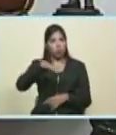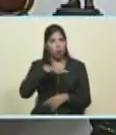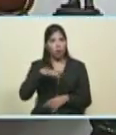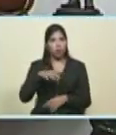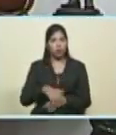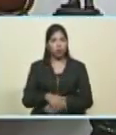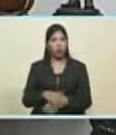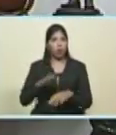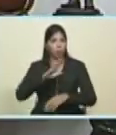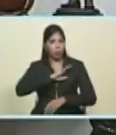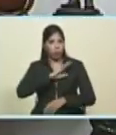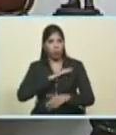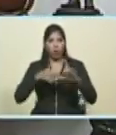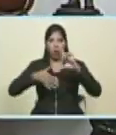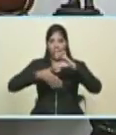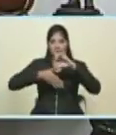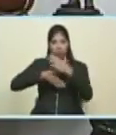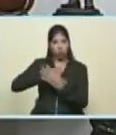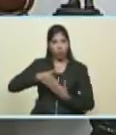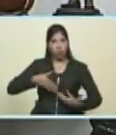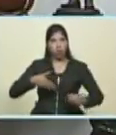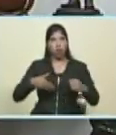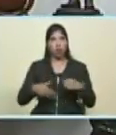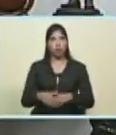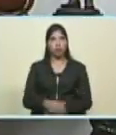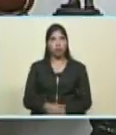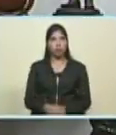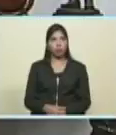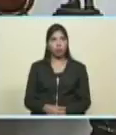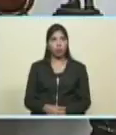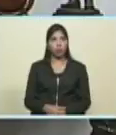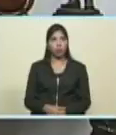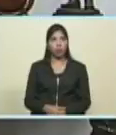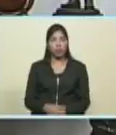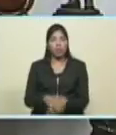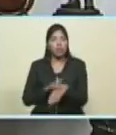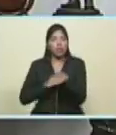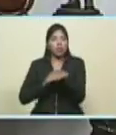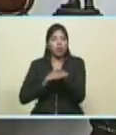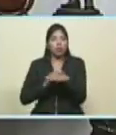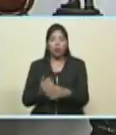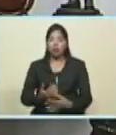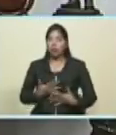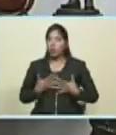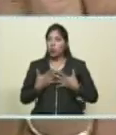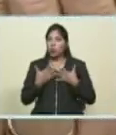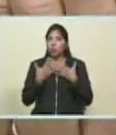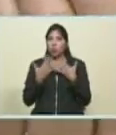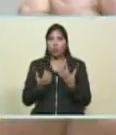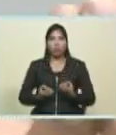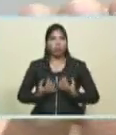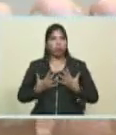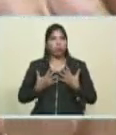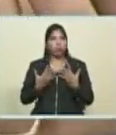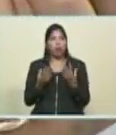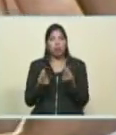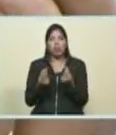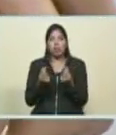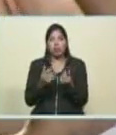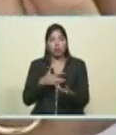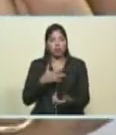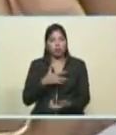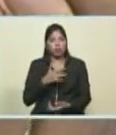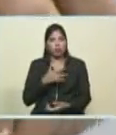los pueblos latinoamericanos y de los pueblos del sur. Eso está, mira, a flor de piel, así, a flor de piel en el